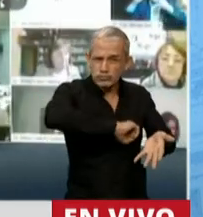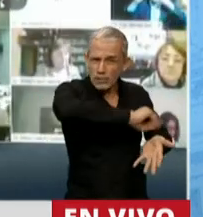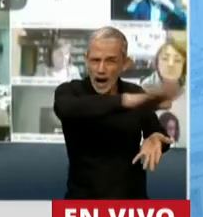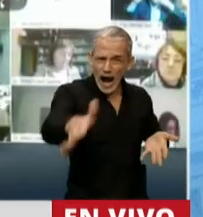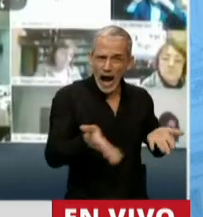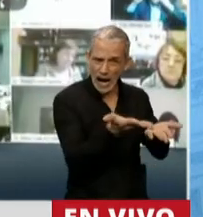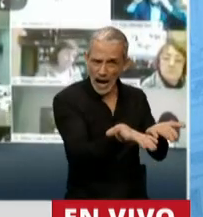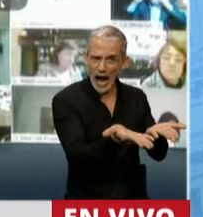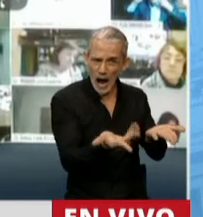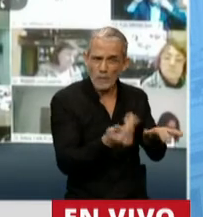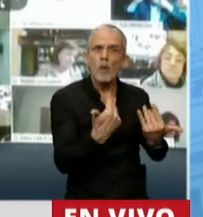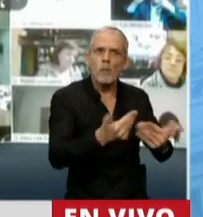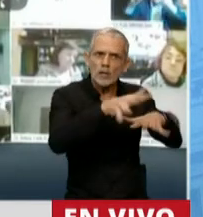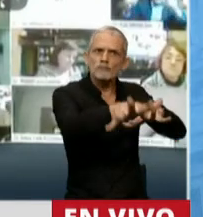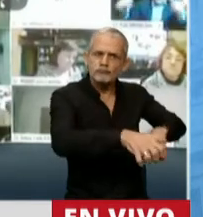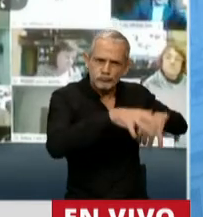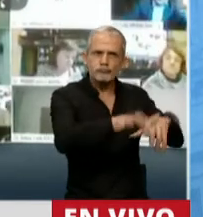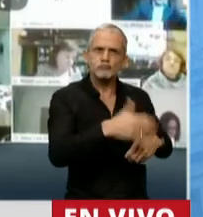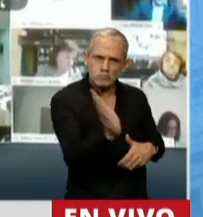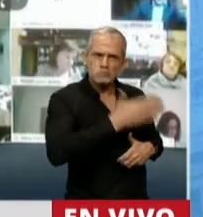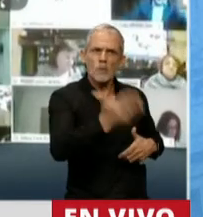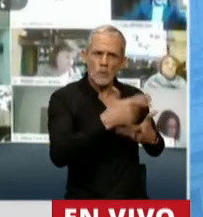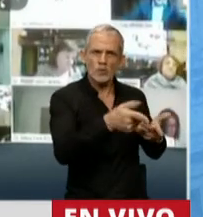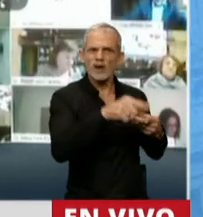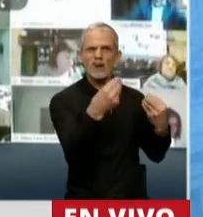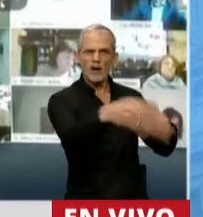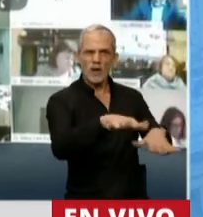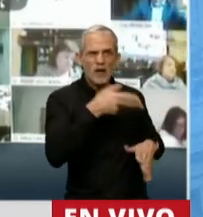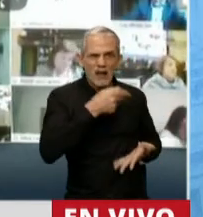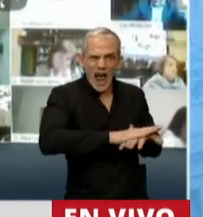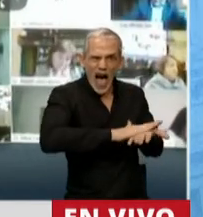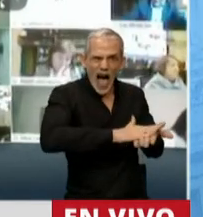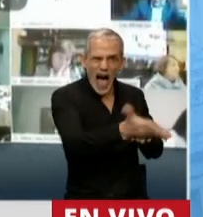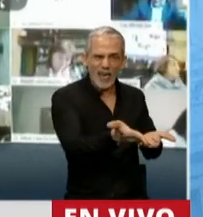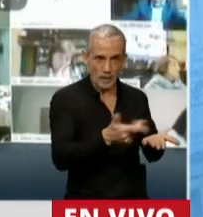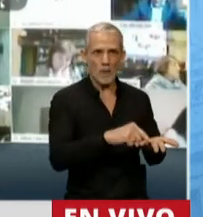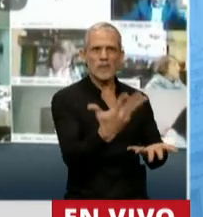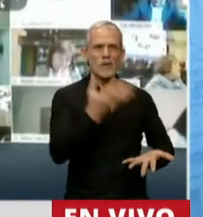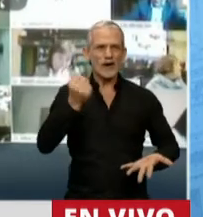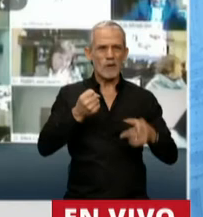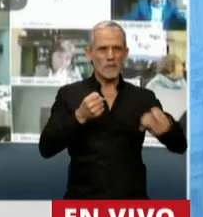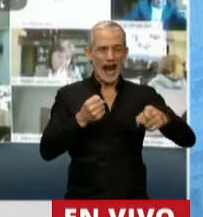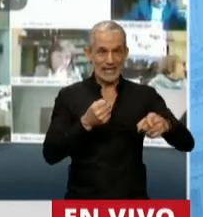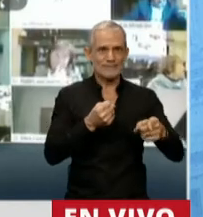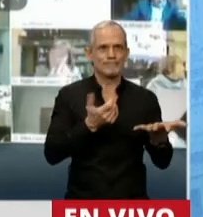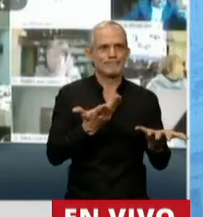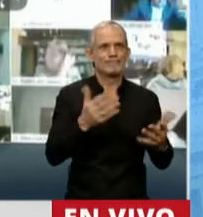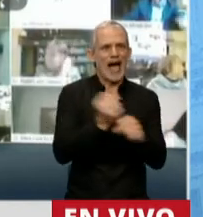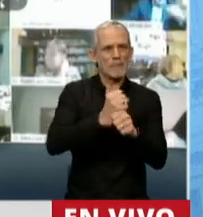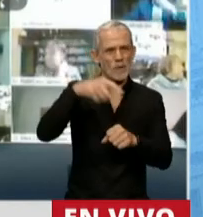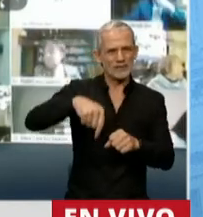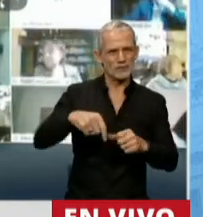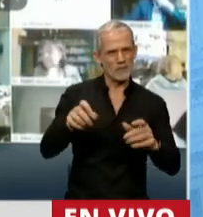que podrían ir a la producción están hoy abandonadas. Podríamos recuperar con ellos la aprobación de este